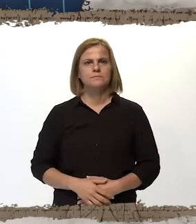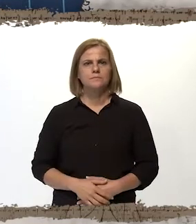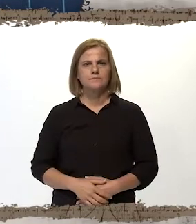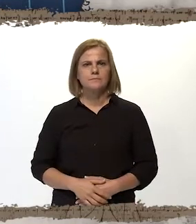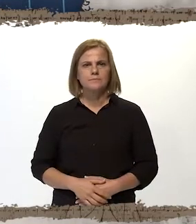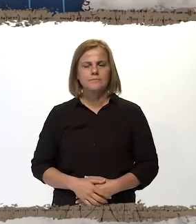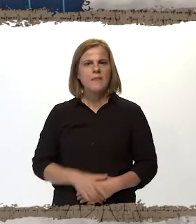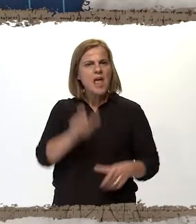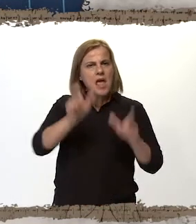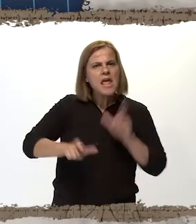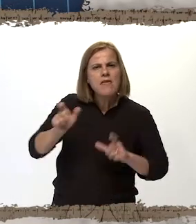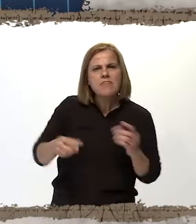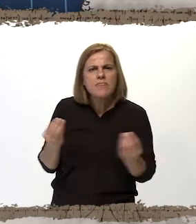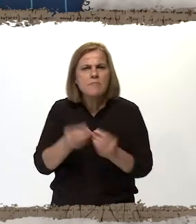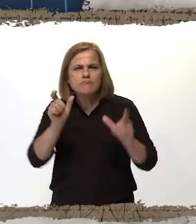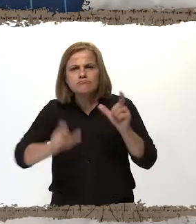Gente.